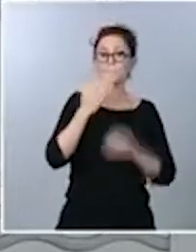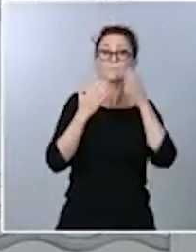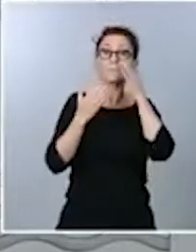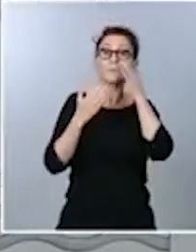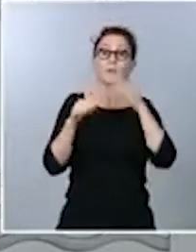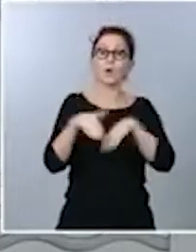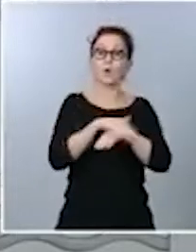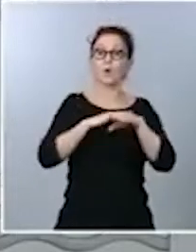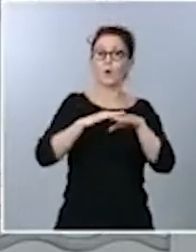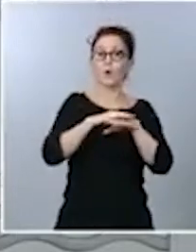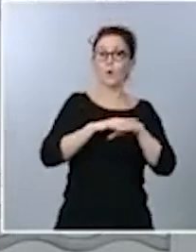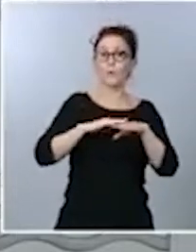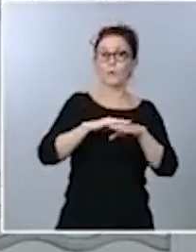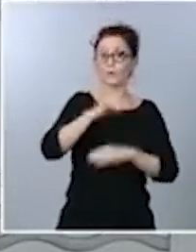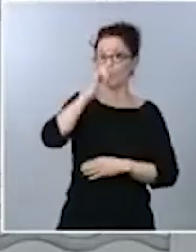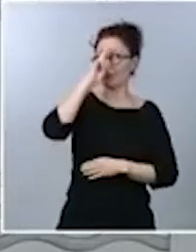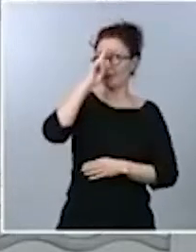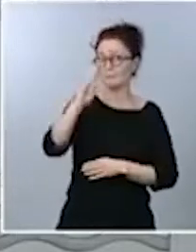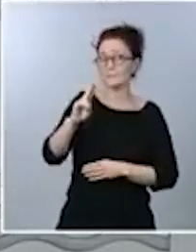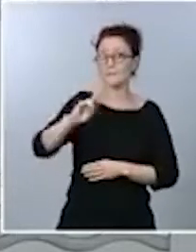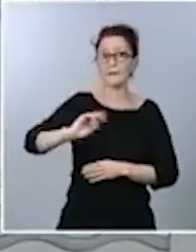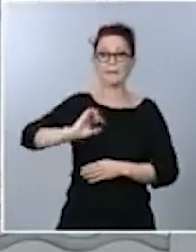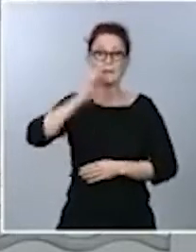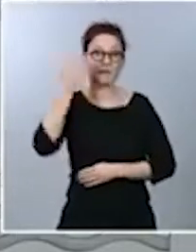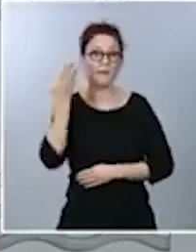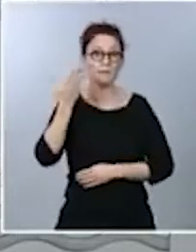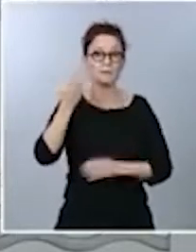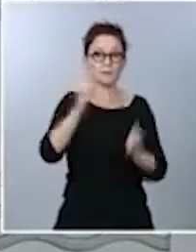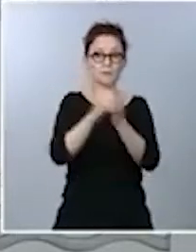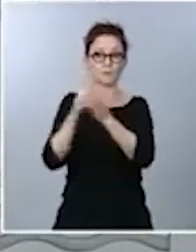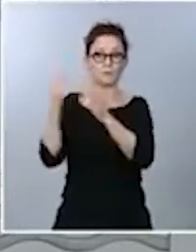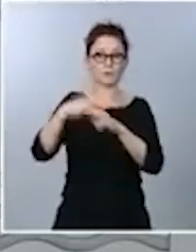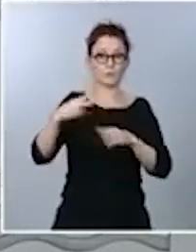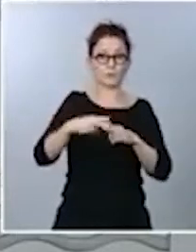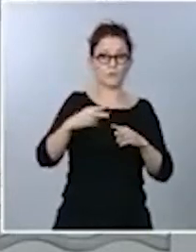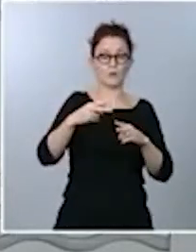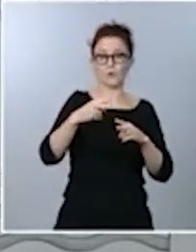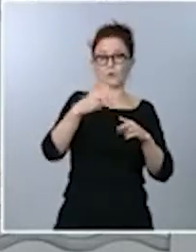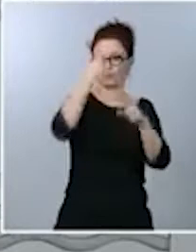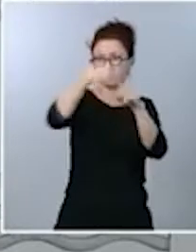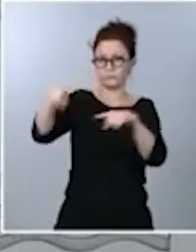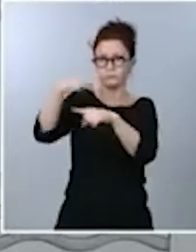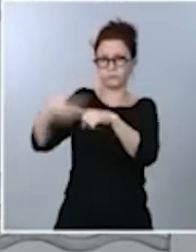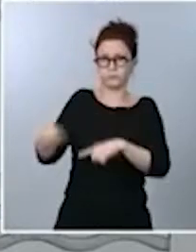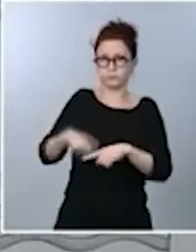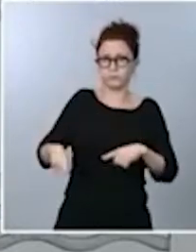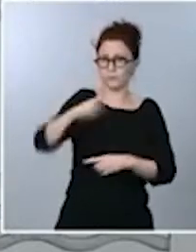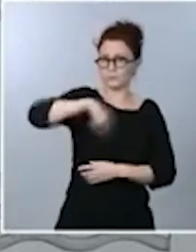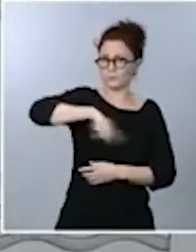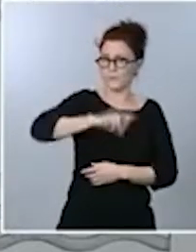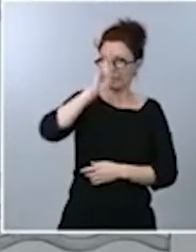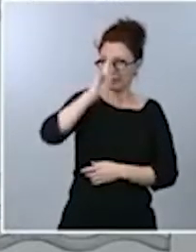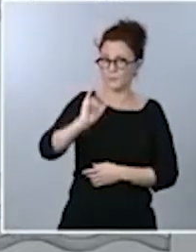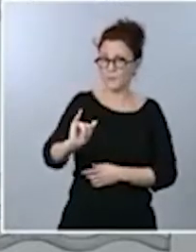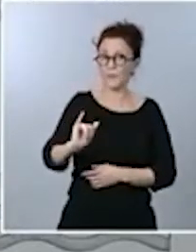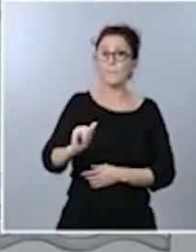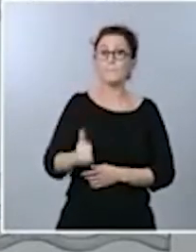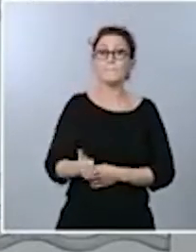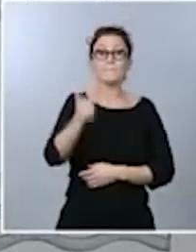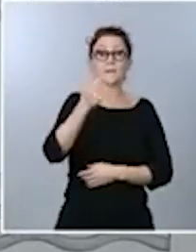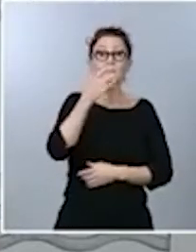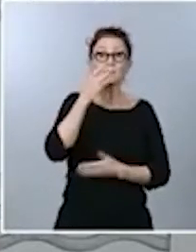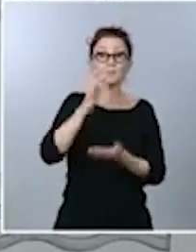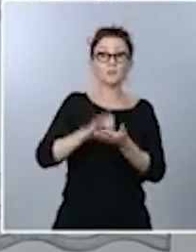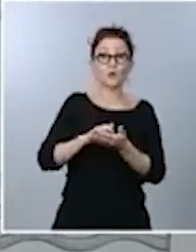por supuesto, las iniciativas de los diferentes partidos políticos, mucho más cuando se trata de una moción de